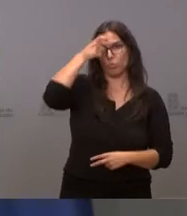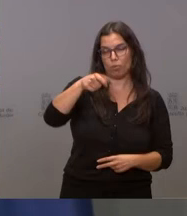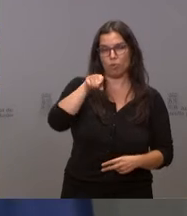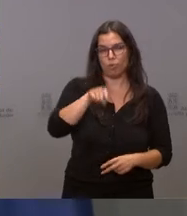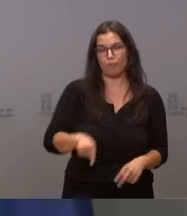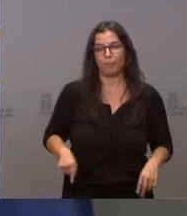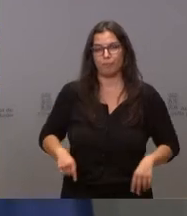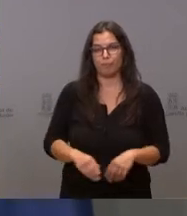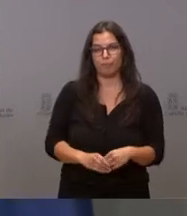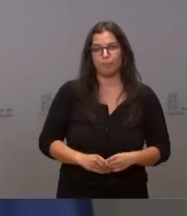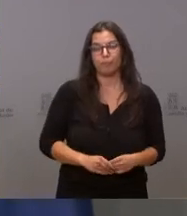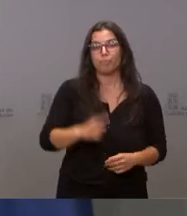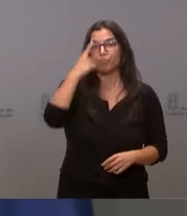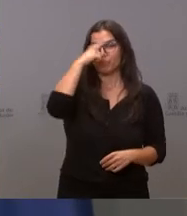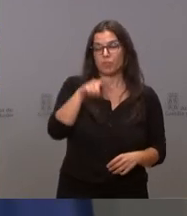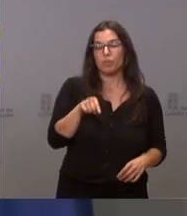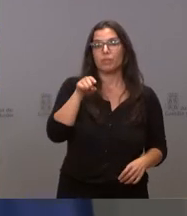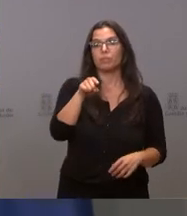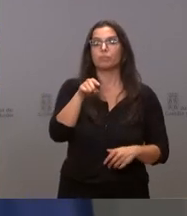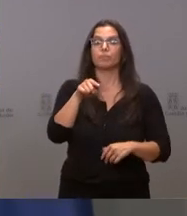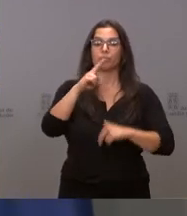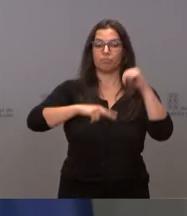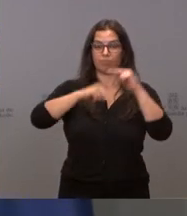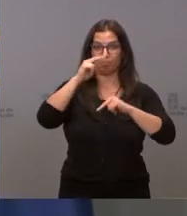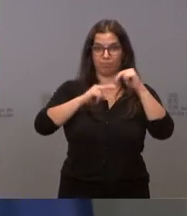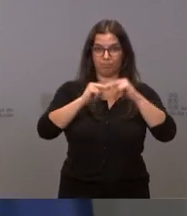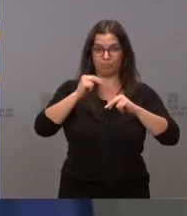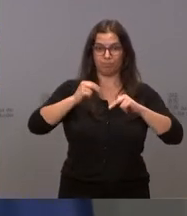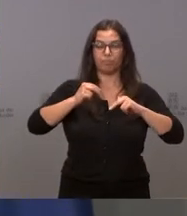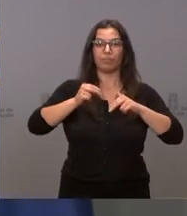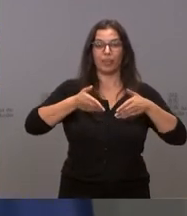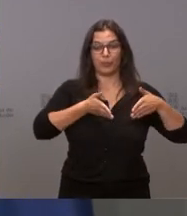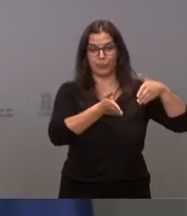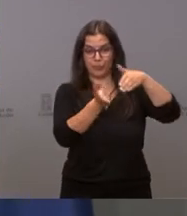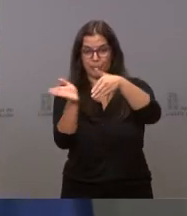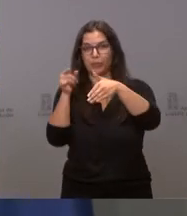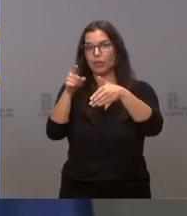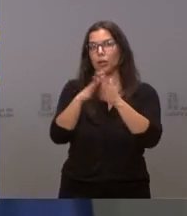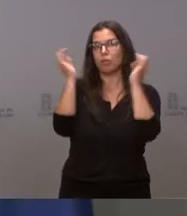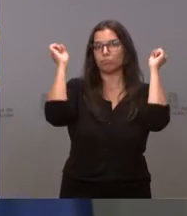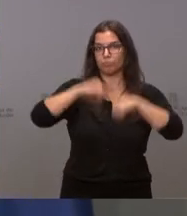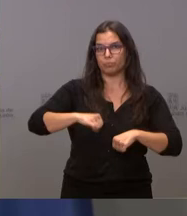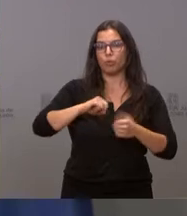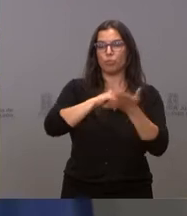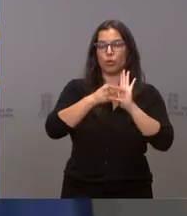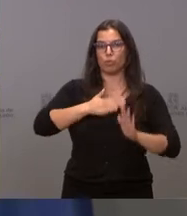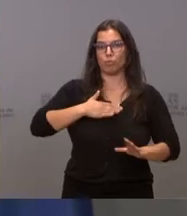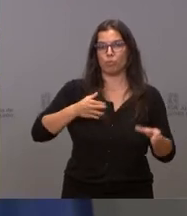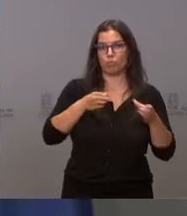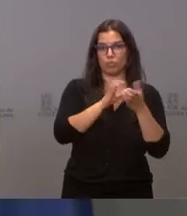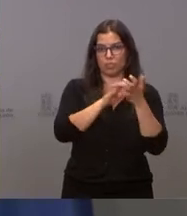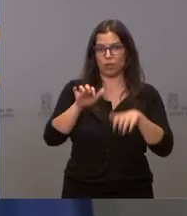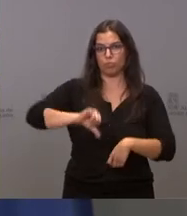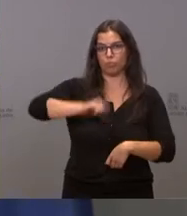Páramo. Saben ustedes que la construcción de este ramal fue aprobada como proyecto regional por la Junta de Castilla y León en octubre de